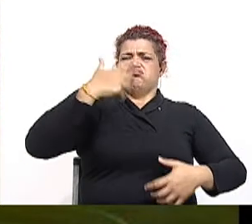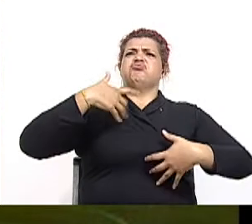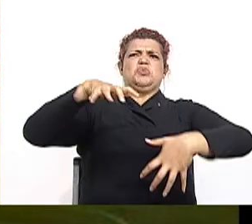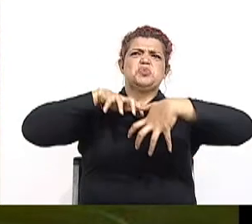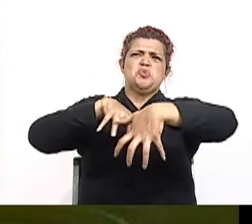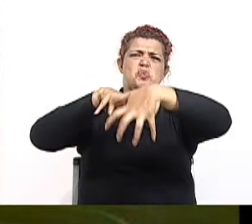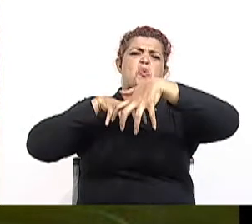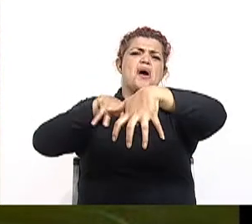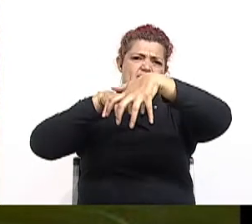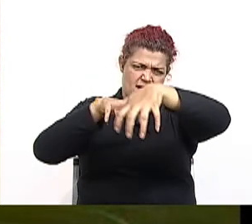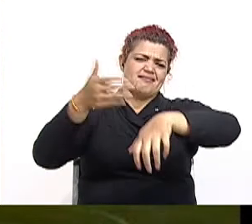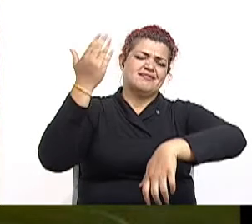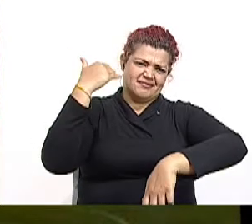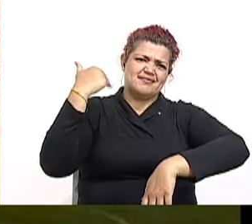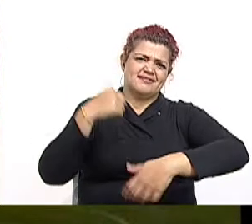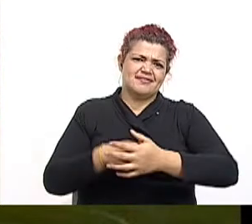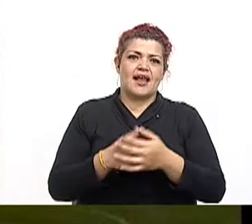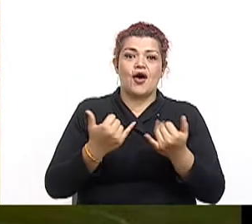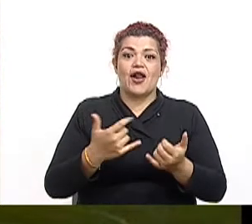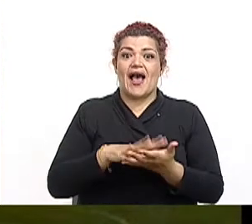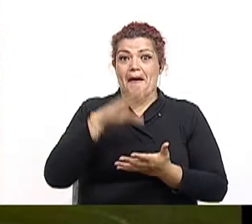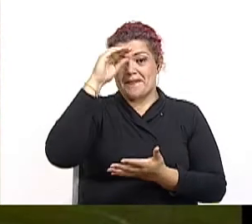una forma divertida de aprender.